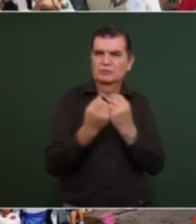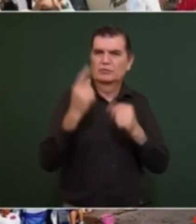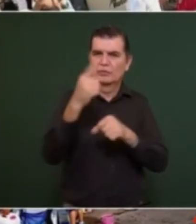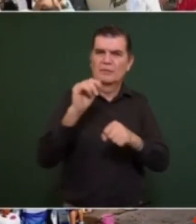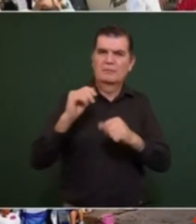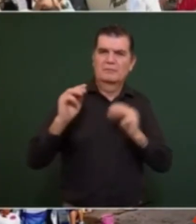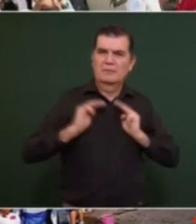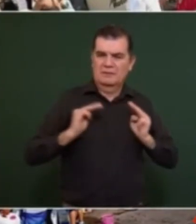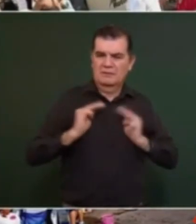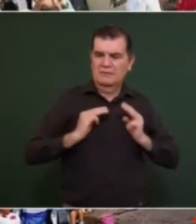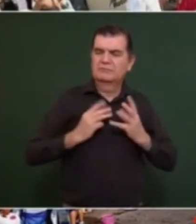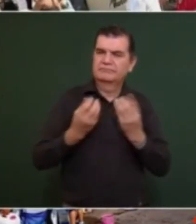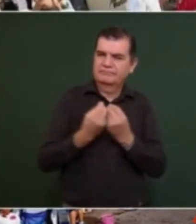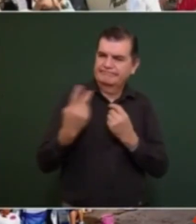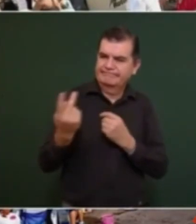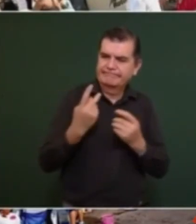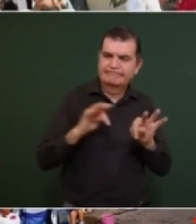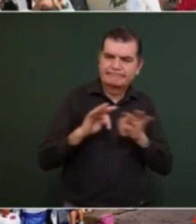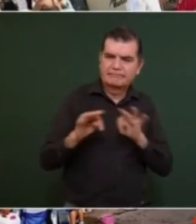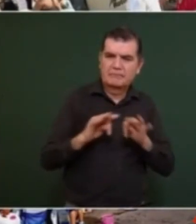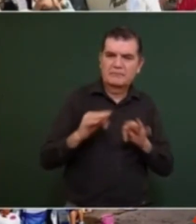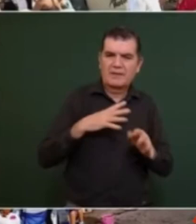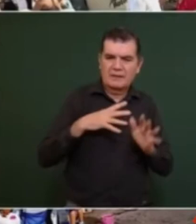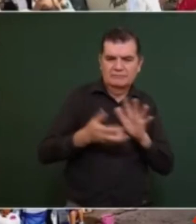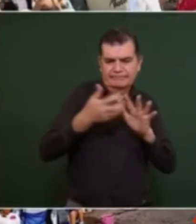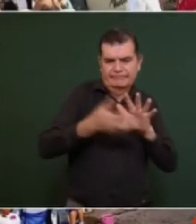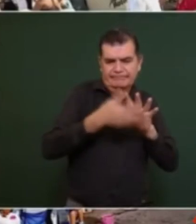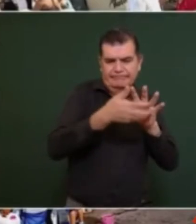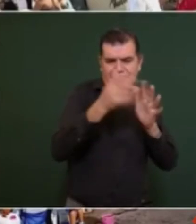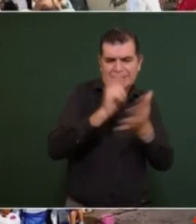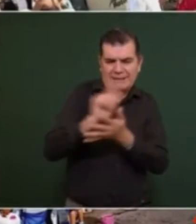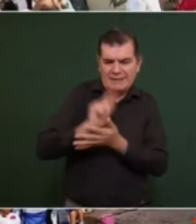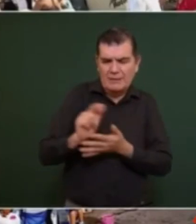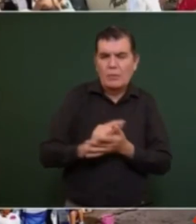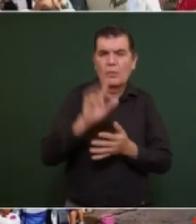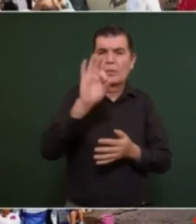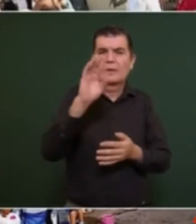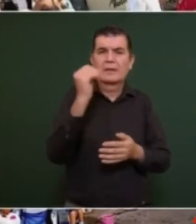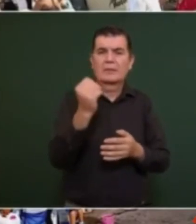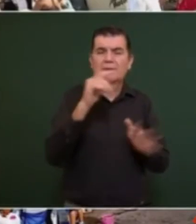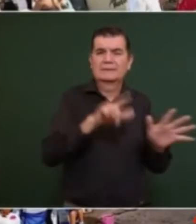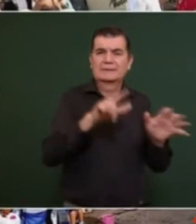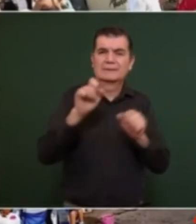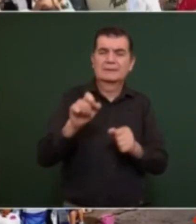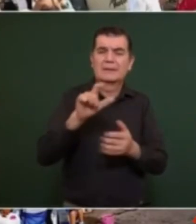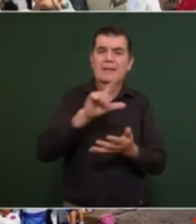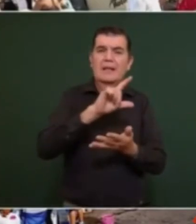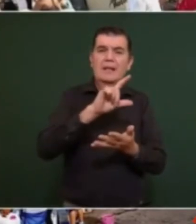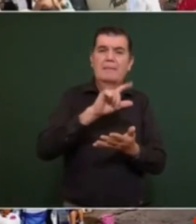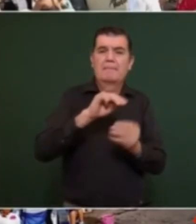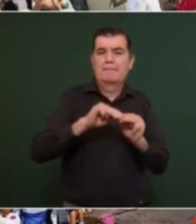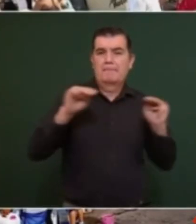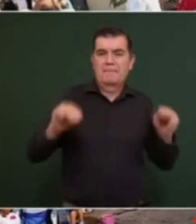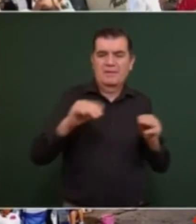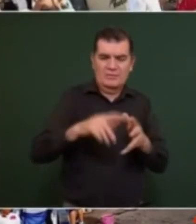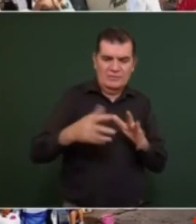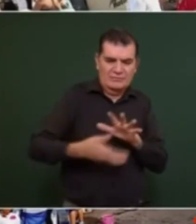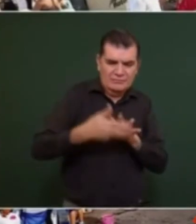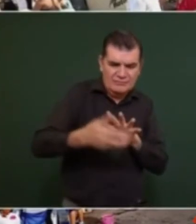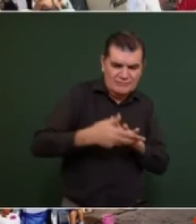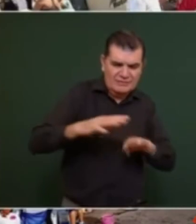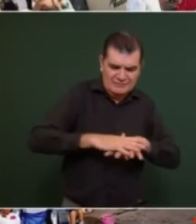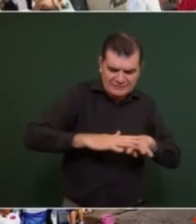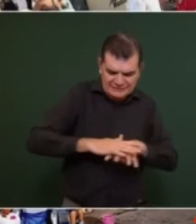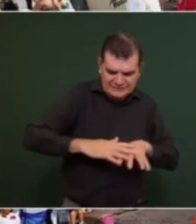la Defensa Nacional. Se han desasolvado 49.700 metros lineales de alcantarillas